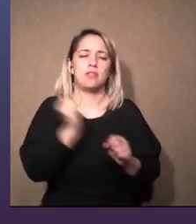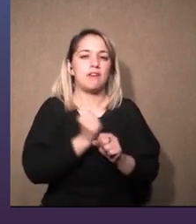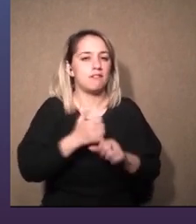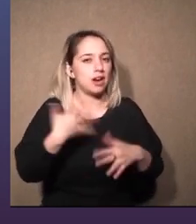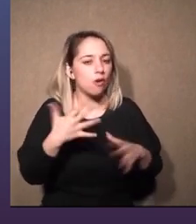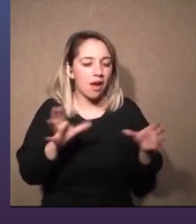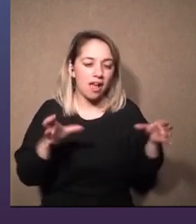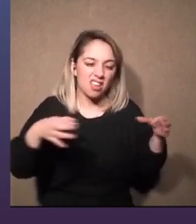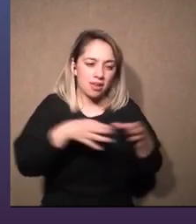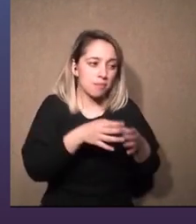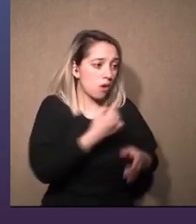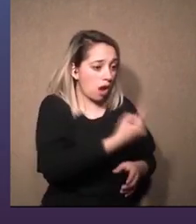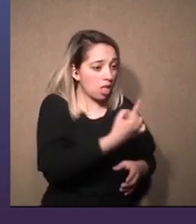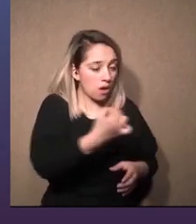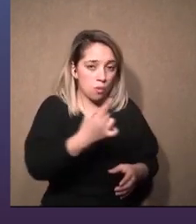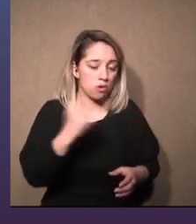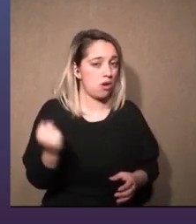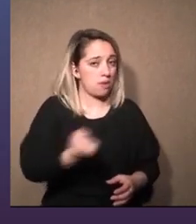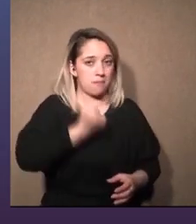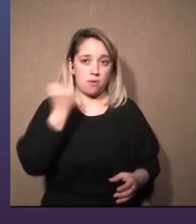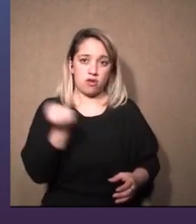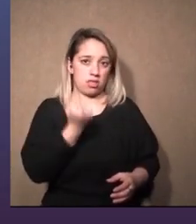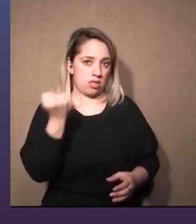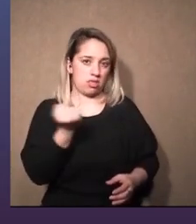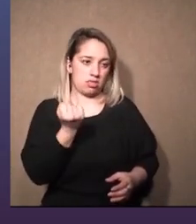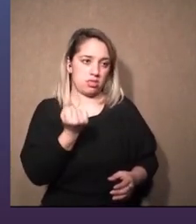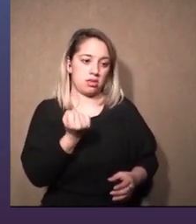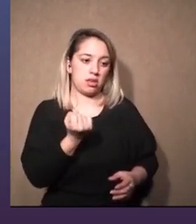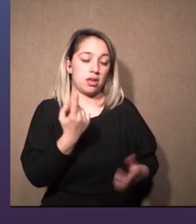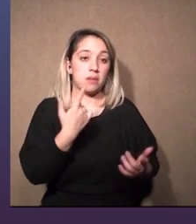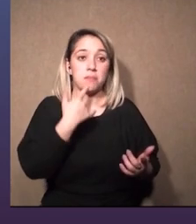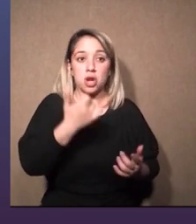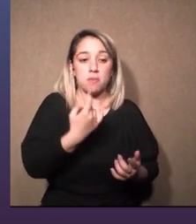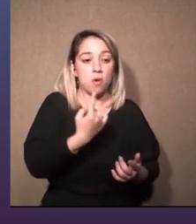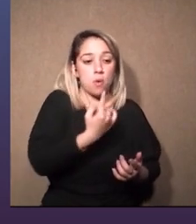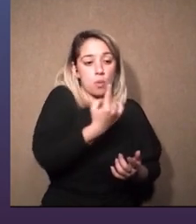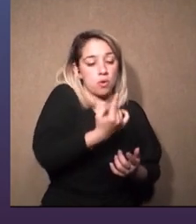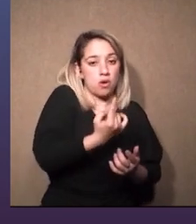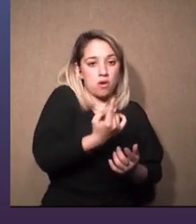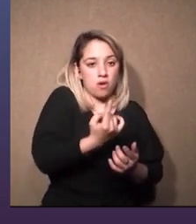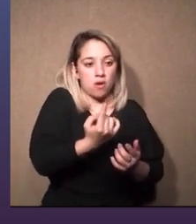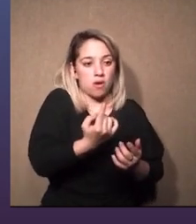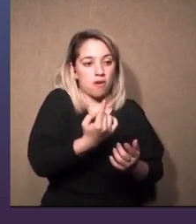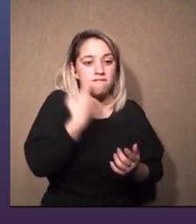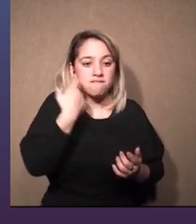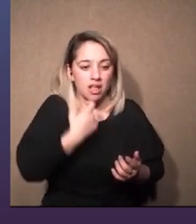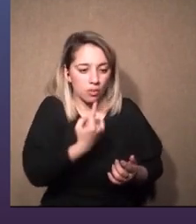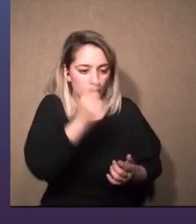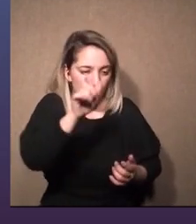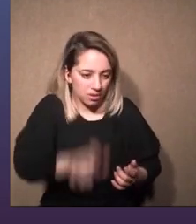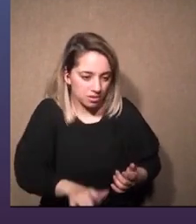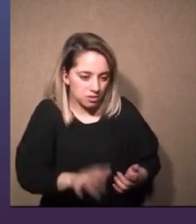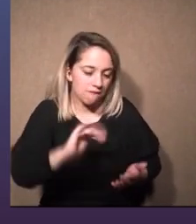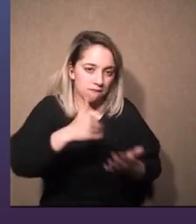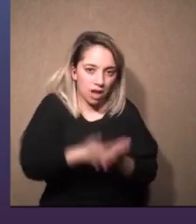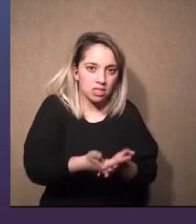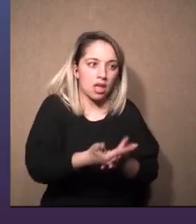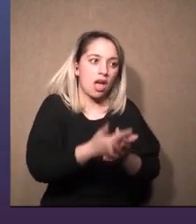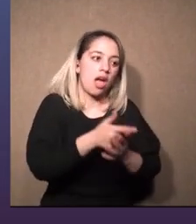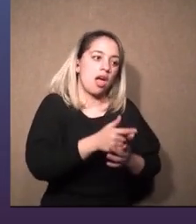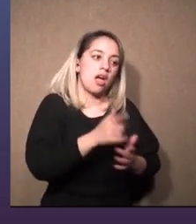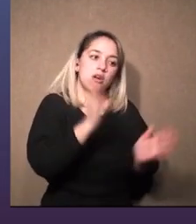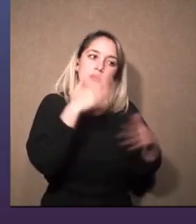todas las piezas son protagonistas y sin una pieza no sucede pero esto de